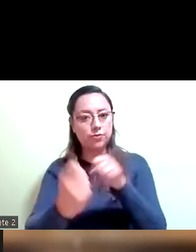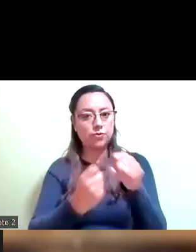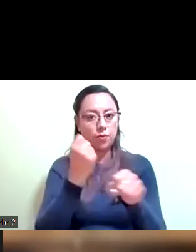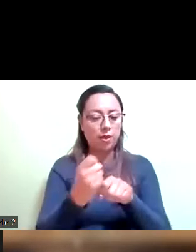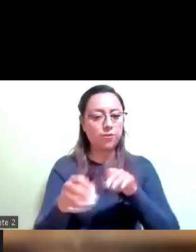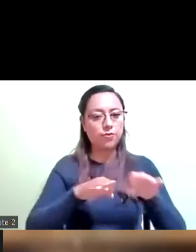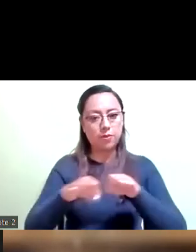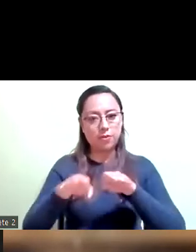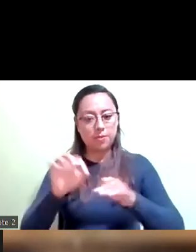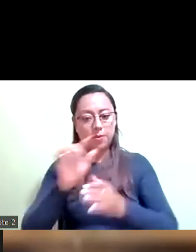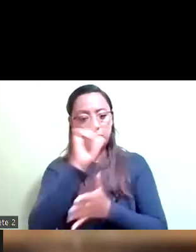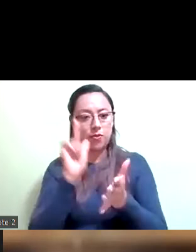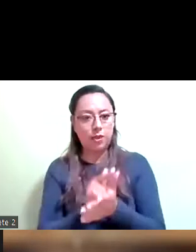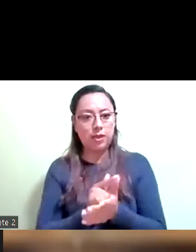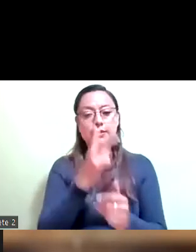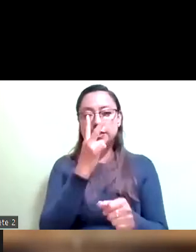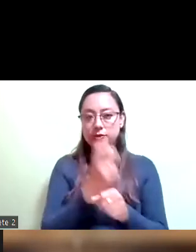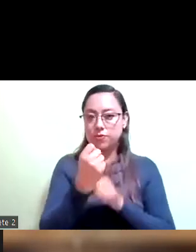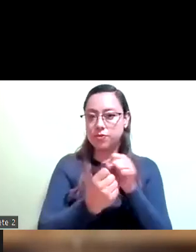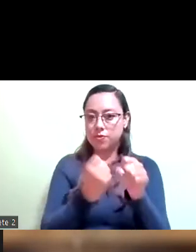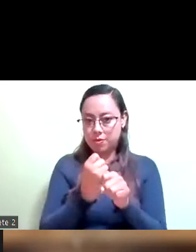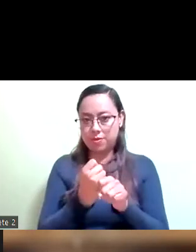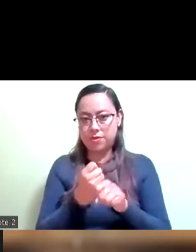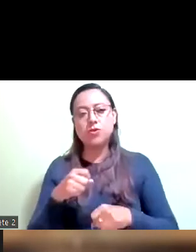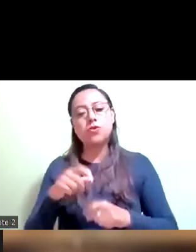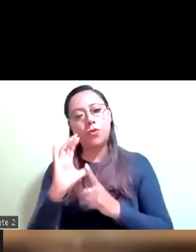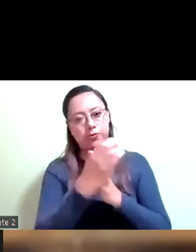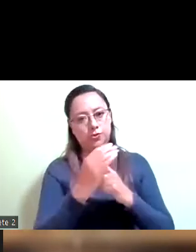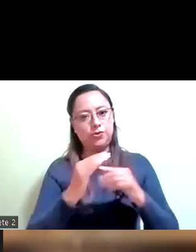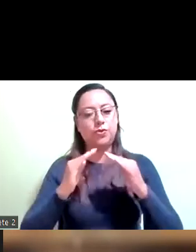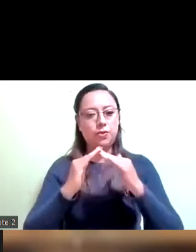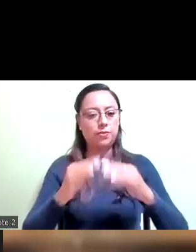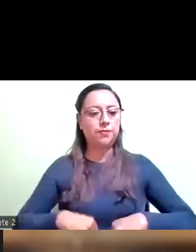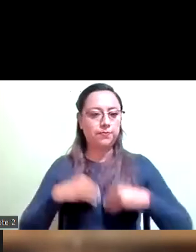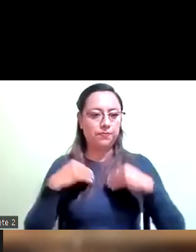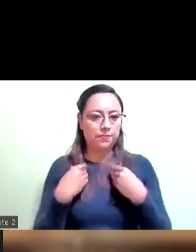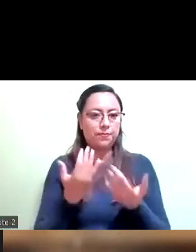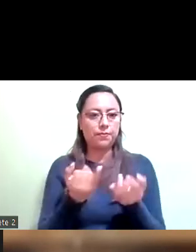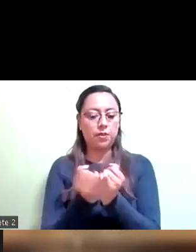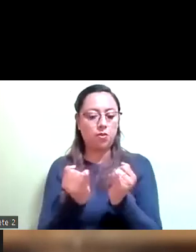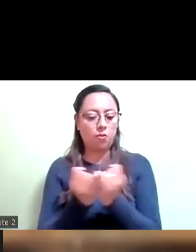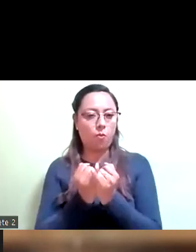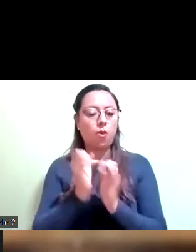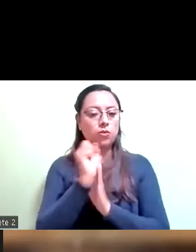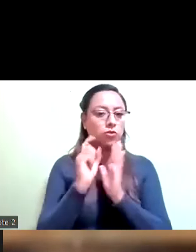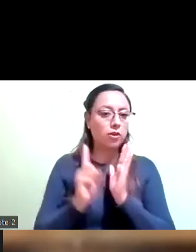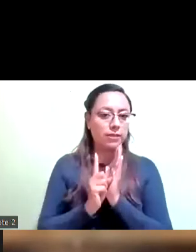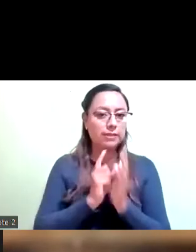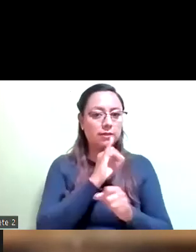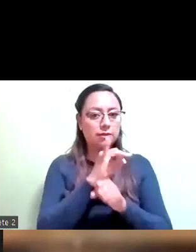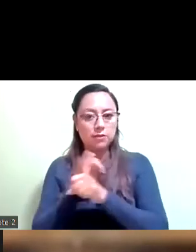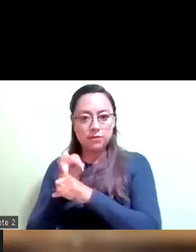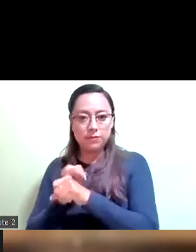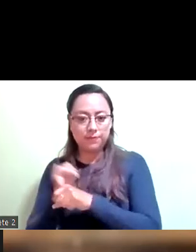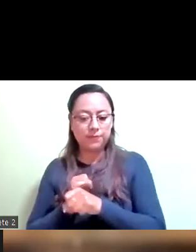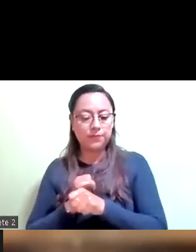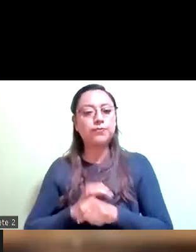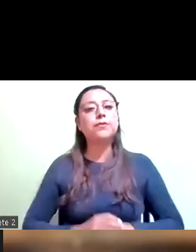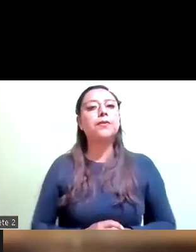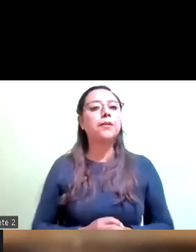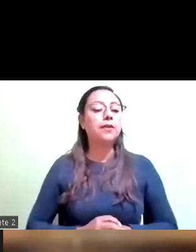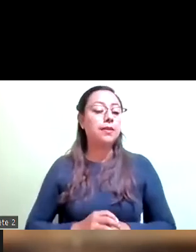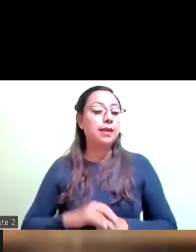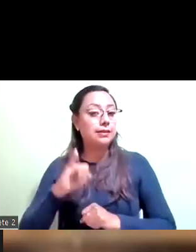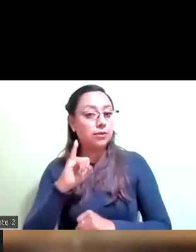que, como verán, incorpora la realización de tres foros, la inscripción de enfermérides y la solicitud de investigación del Instituto de Investigaciones Legislativas.